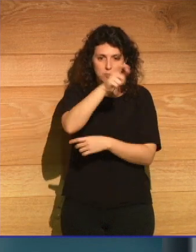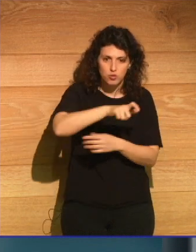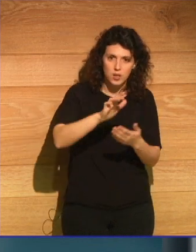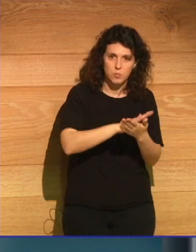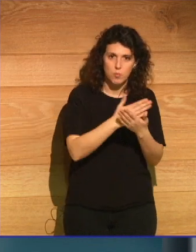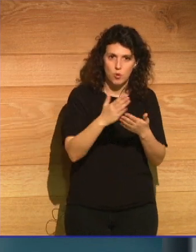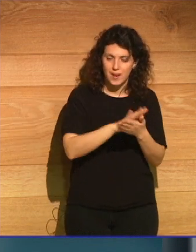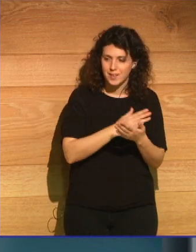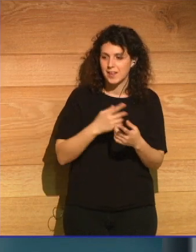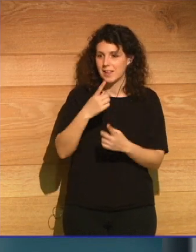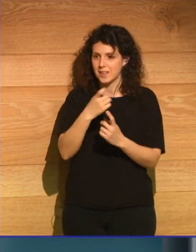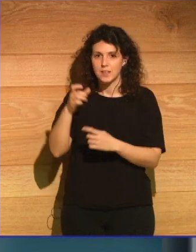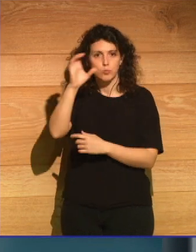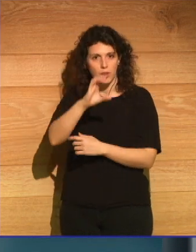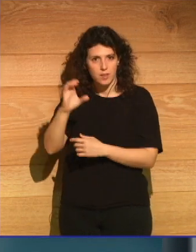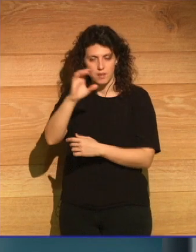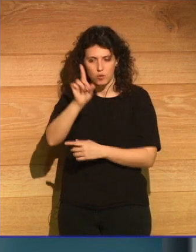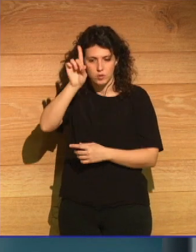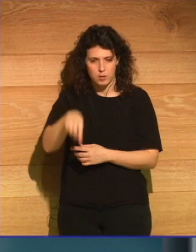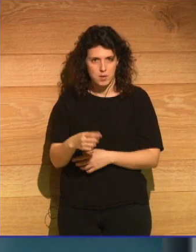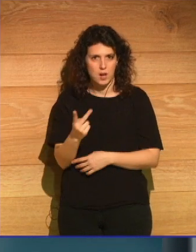tanto como necesitamos a los científicos.